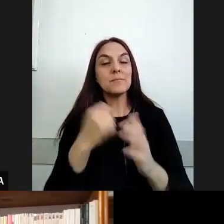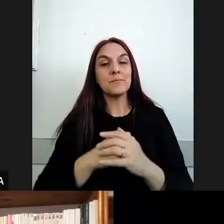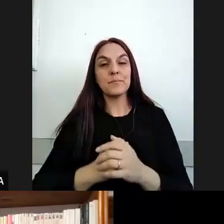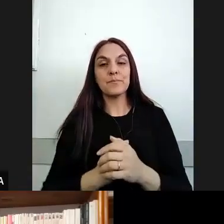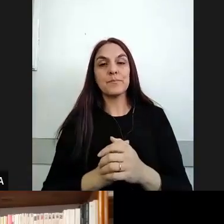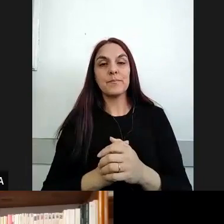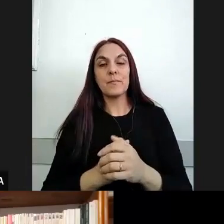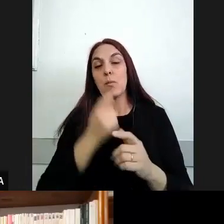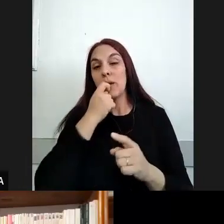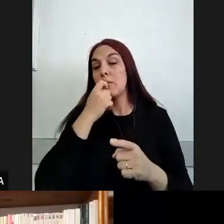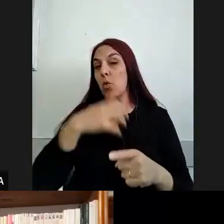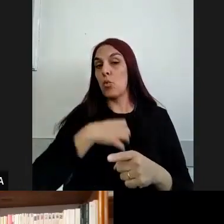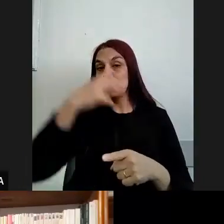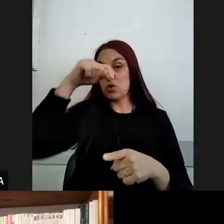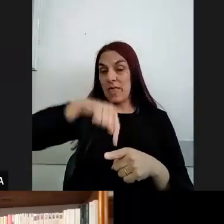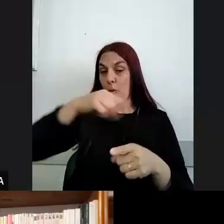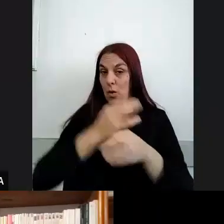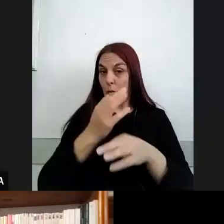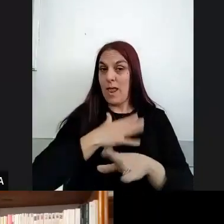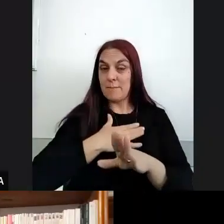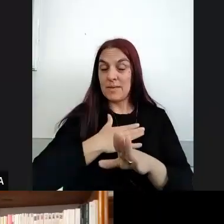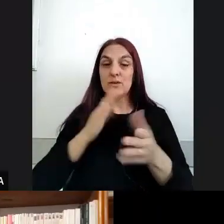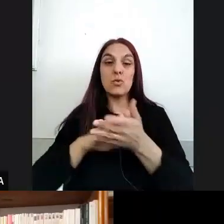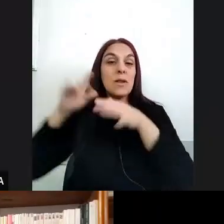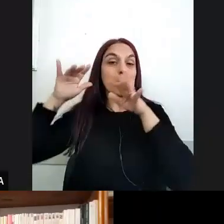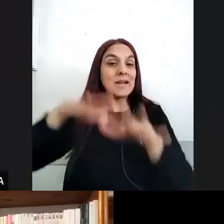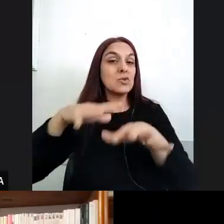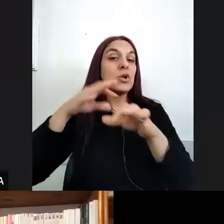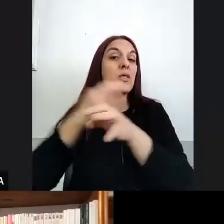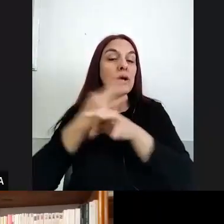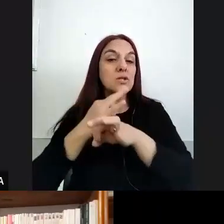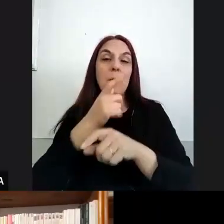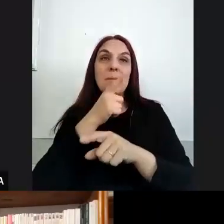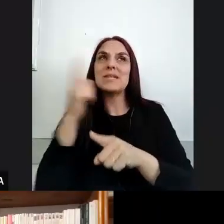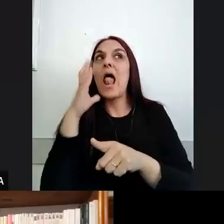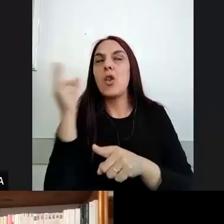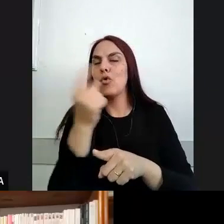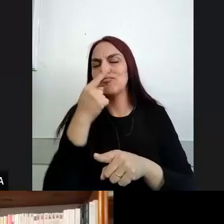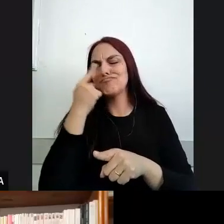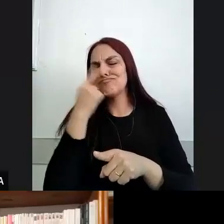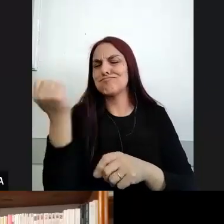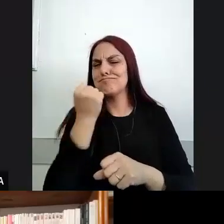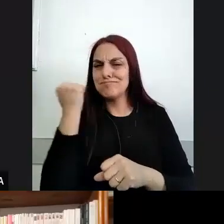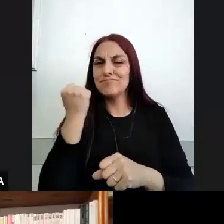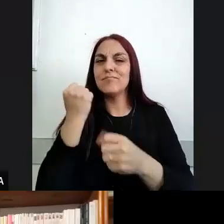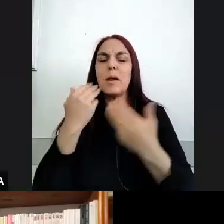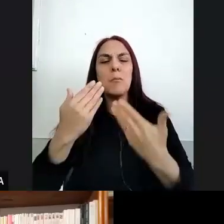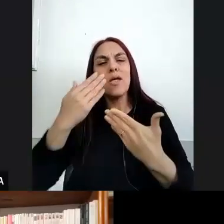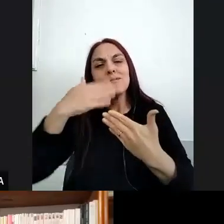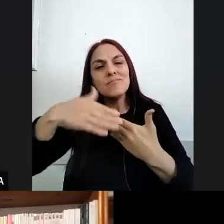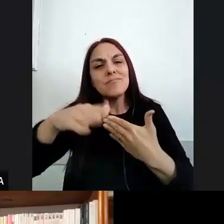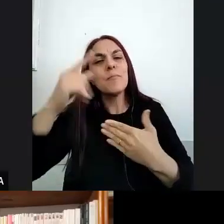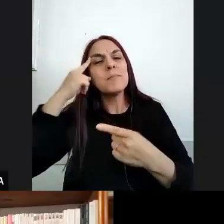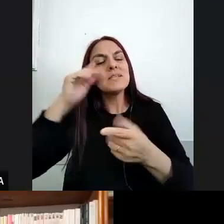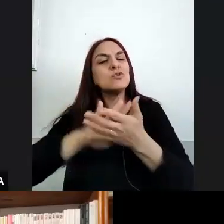escuela el curso que actualmente se está dando de migración y educación me parece una clave muy interesante para pensar también las premisas de la